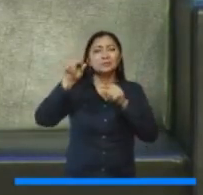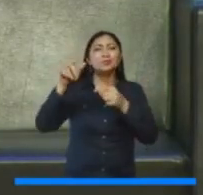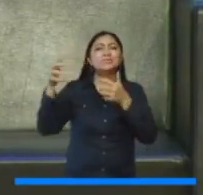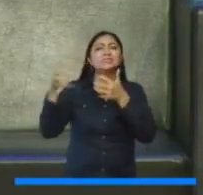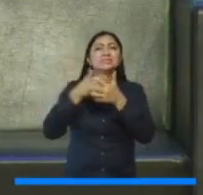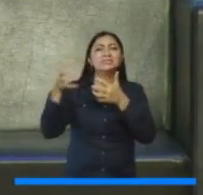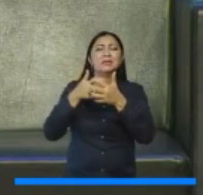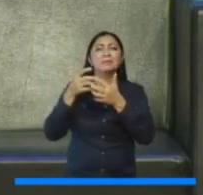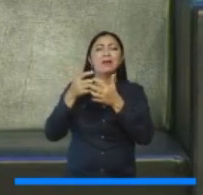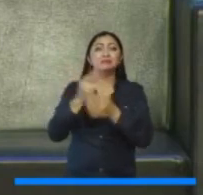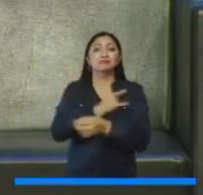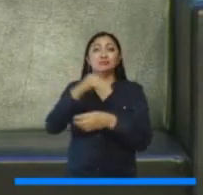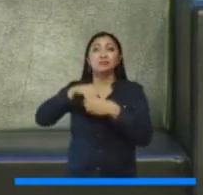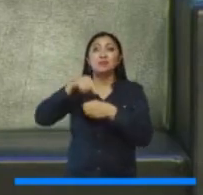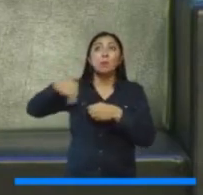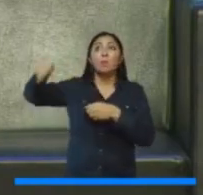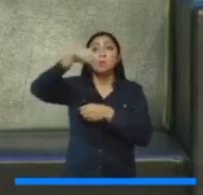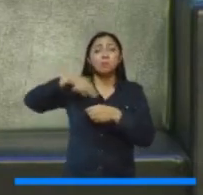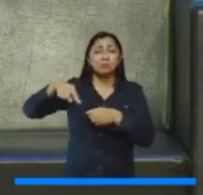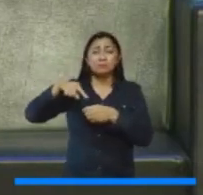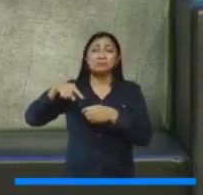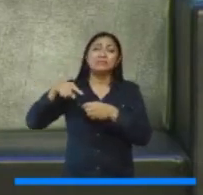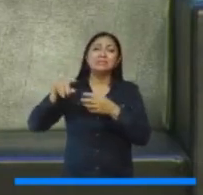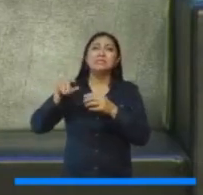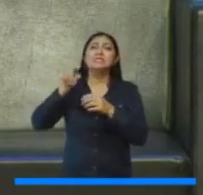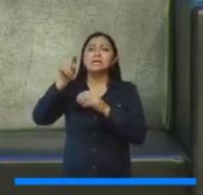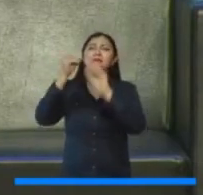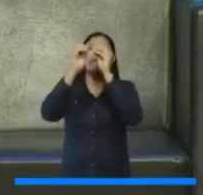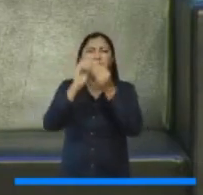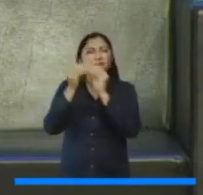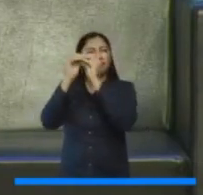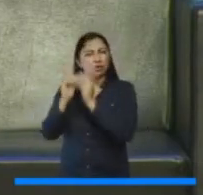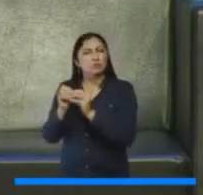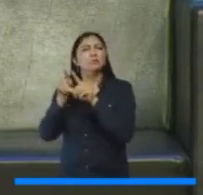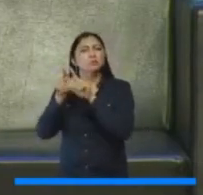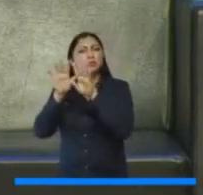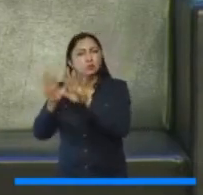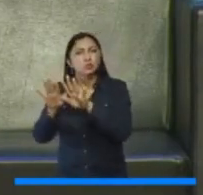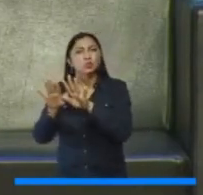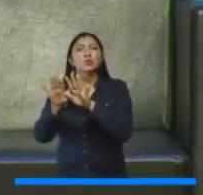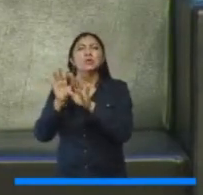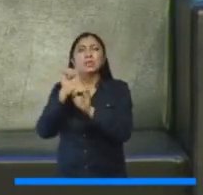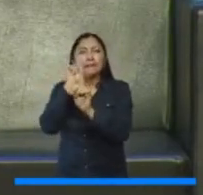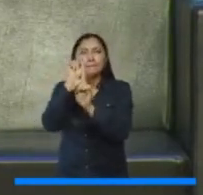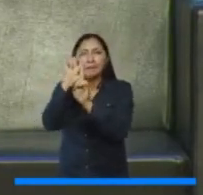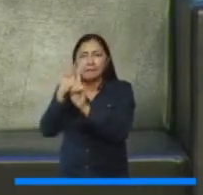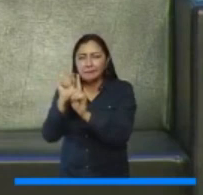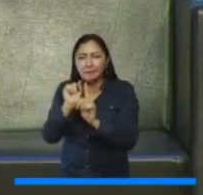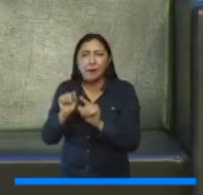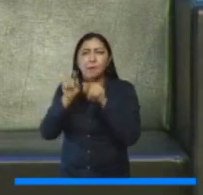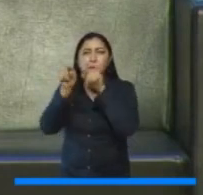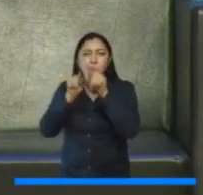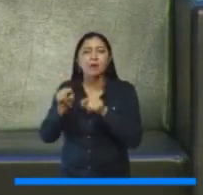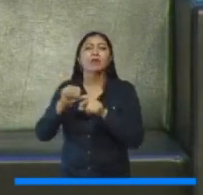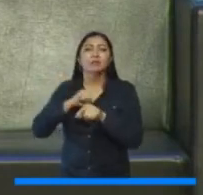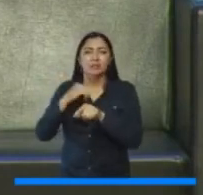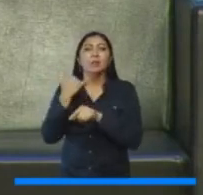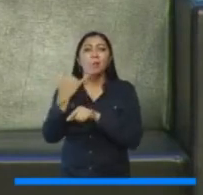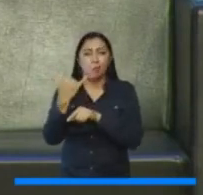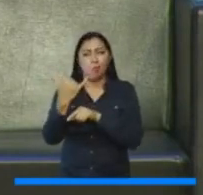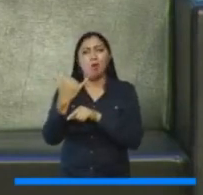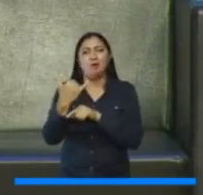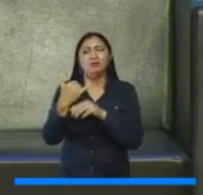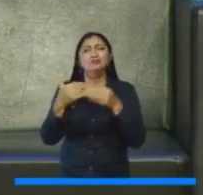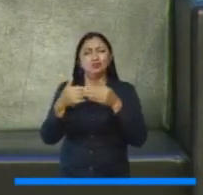tiene tipologías y sobre esas tipologías particularidades. Nosotros lo hemos dicho hace mucho tiempo